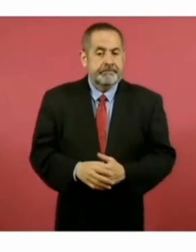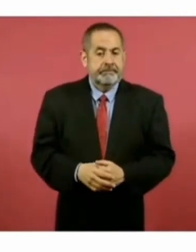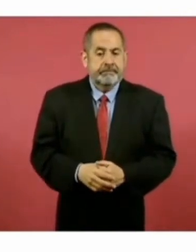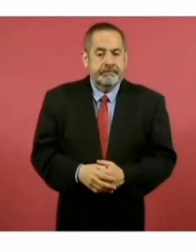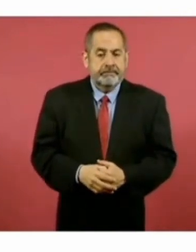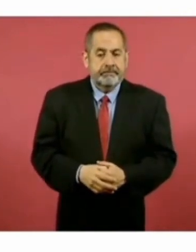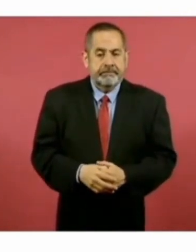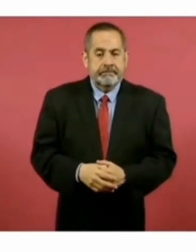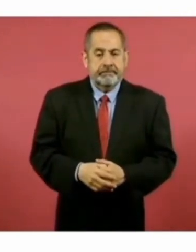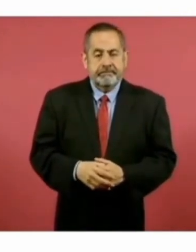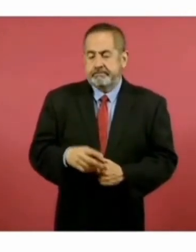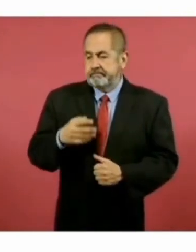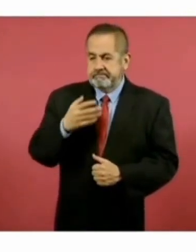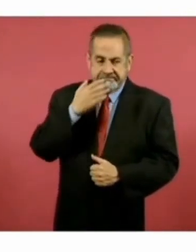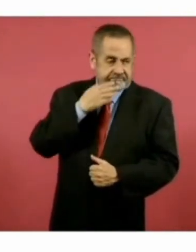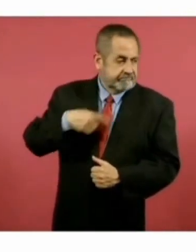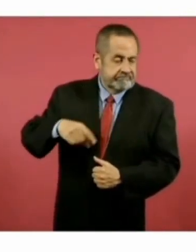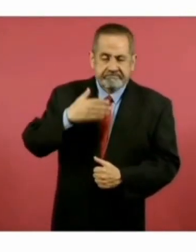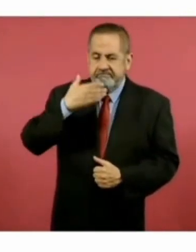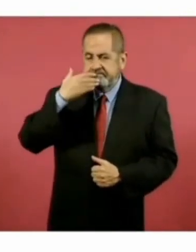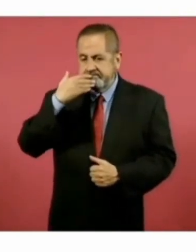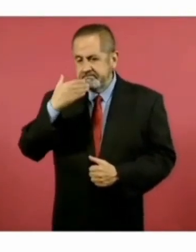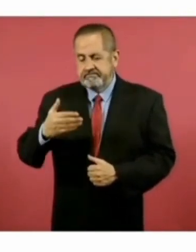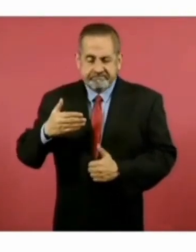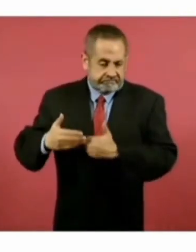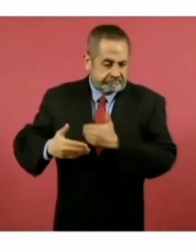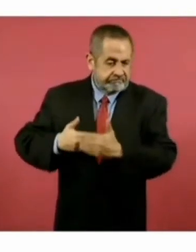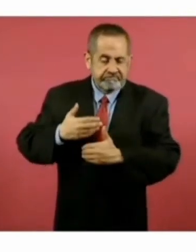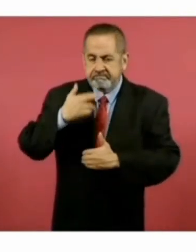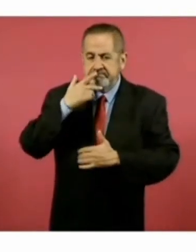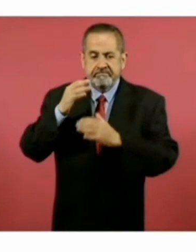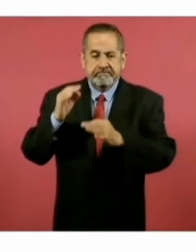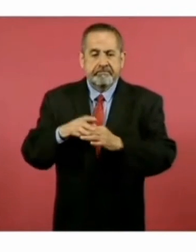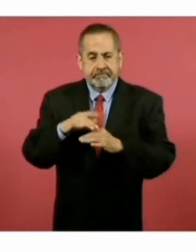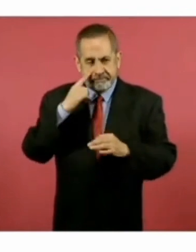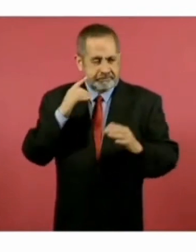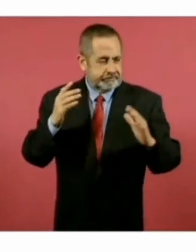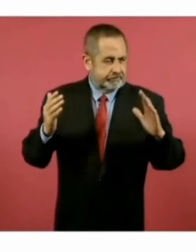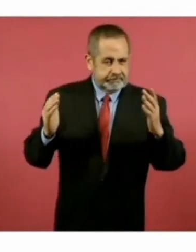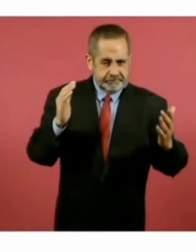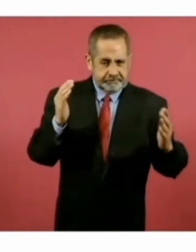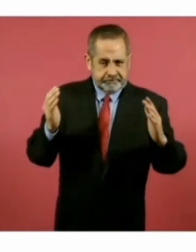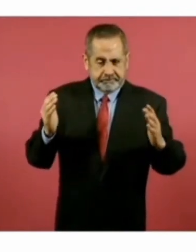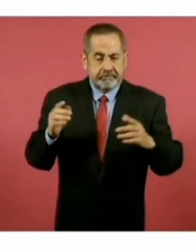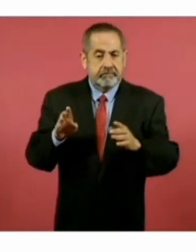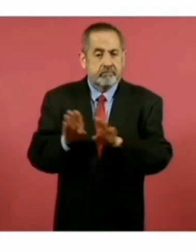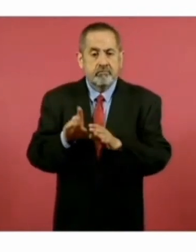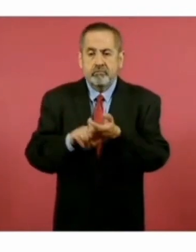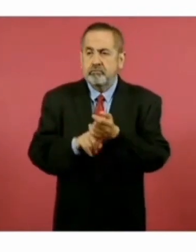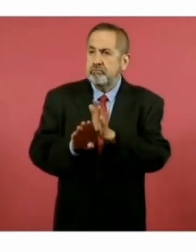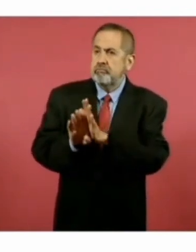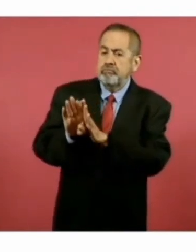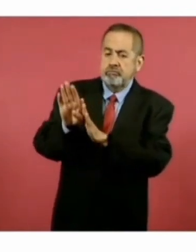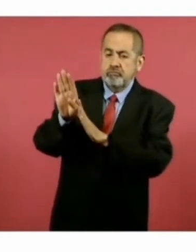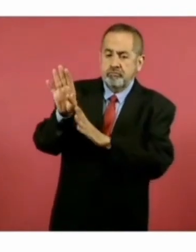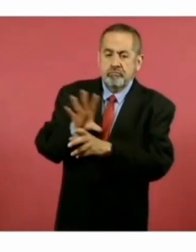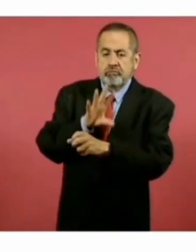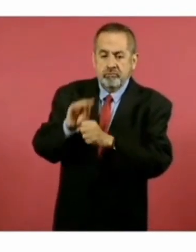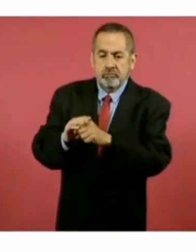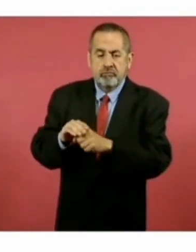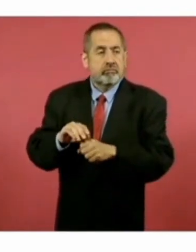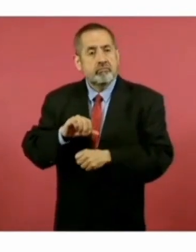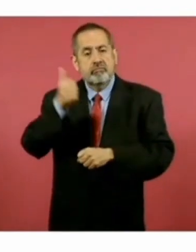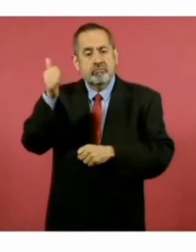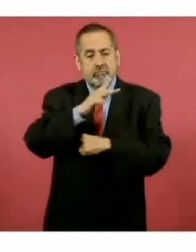vamos, requete bien. Solo miremos la comparación del crecimiento económico de otros